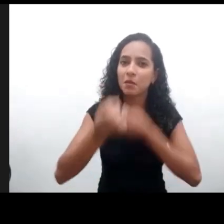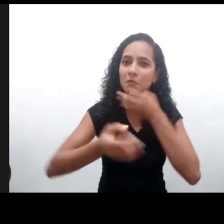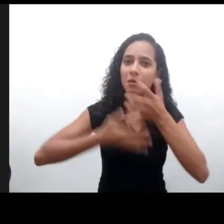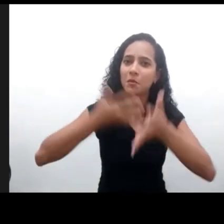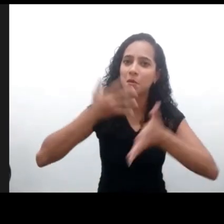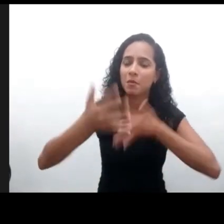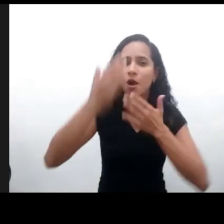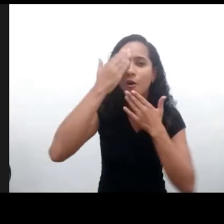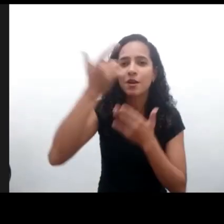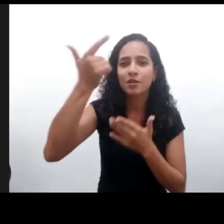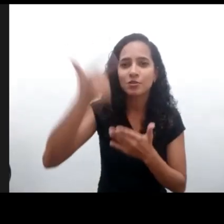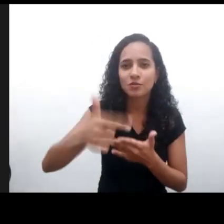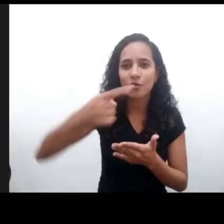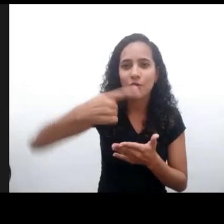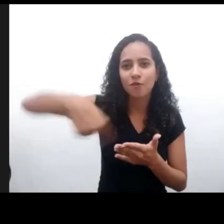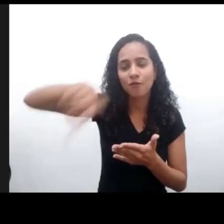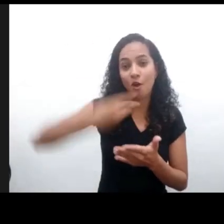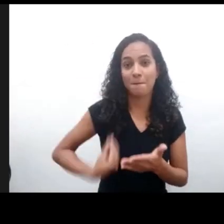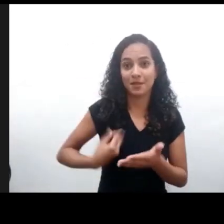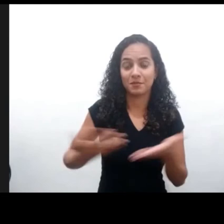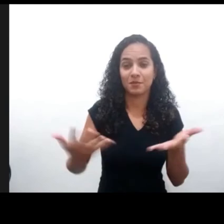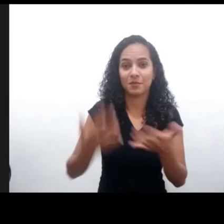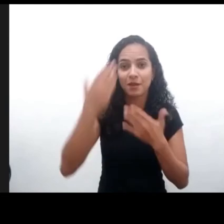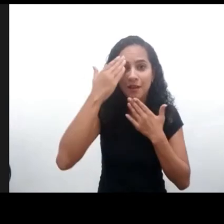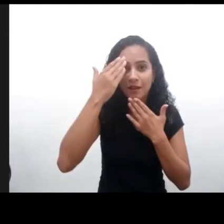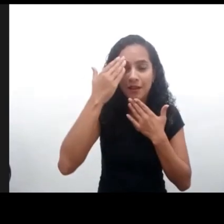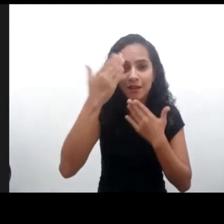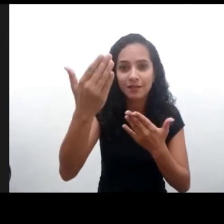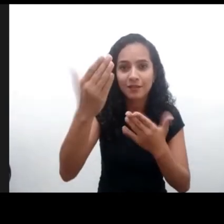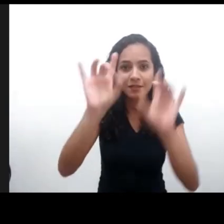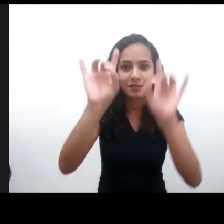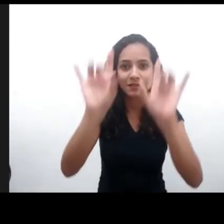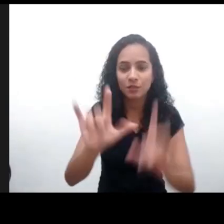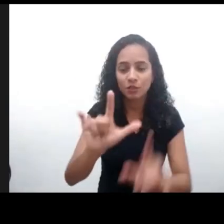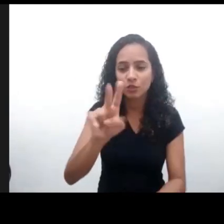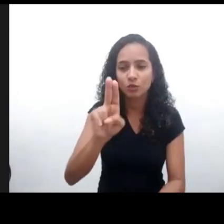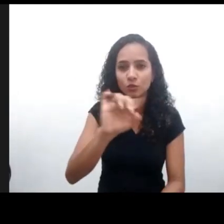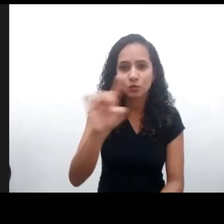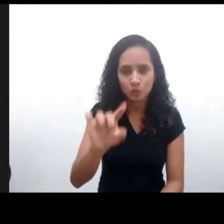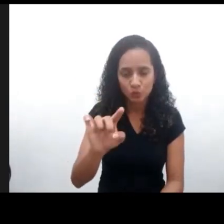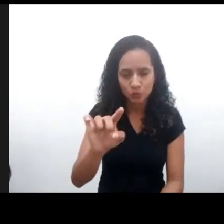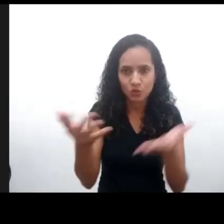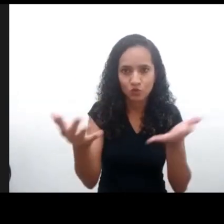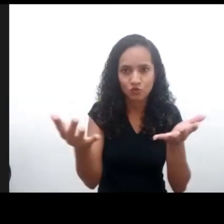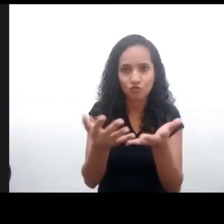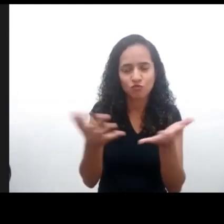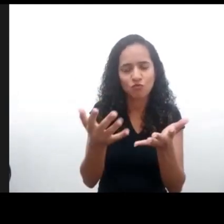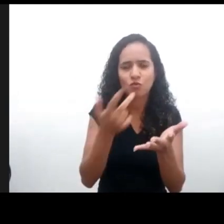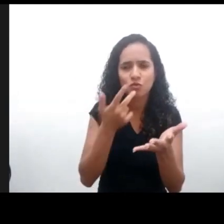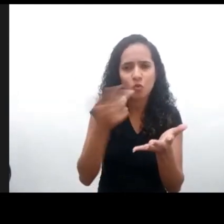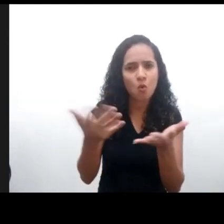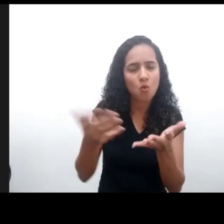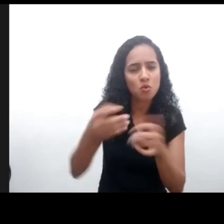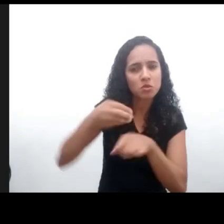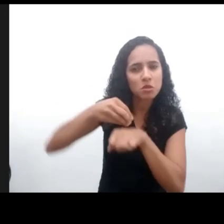así? Muchas gracias una vez más a todos que están participando con nosotros aquí. Y hoy agradecemos